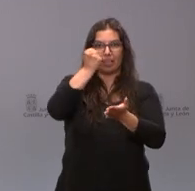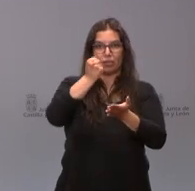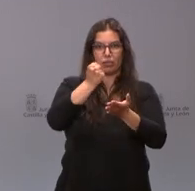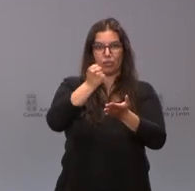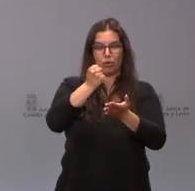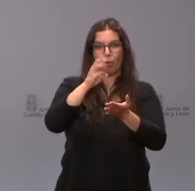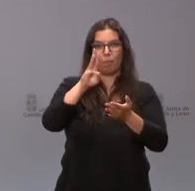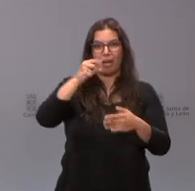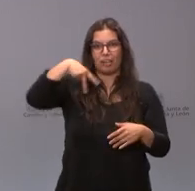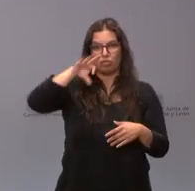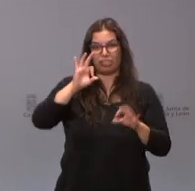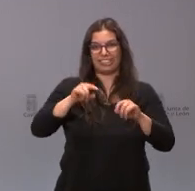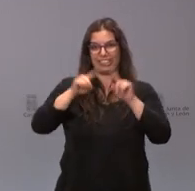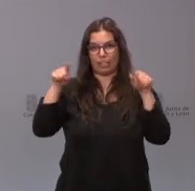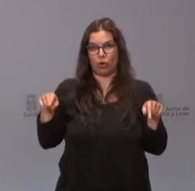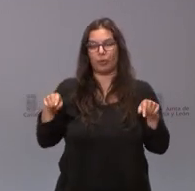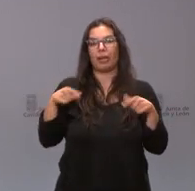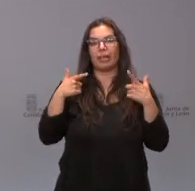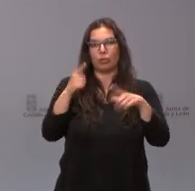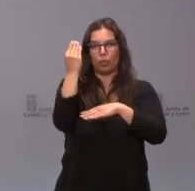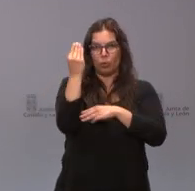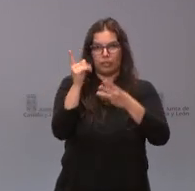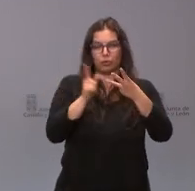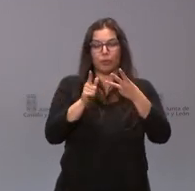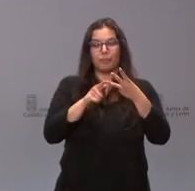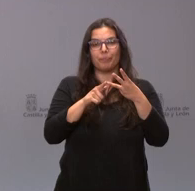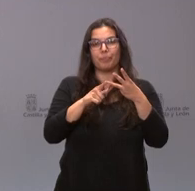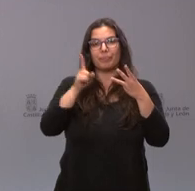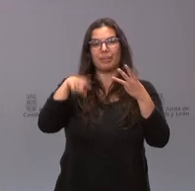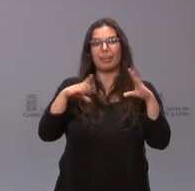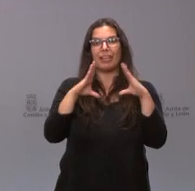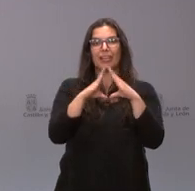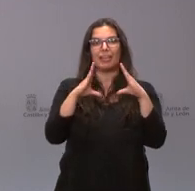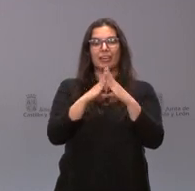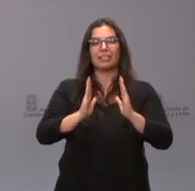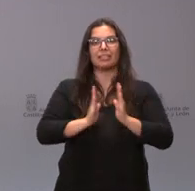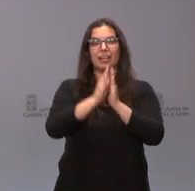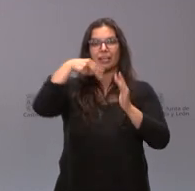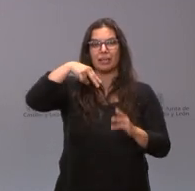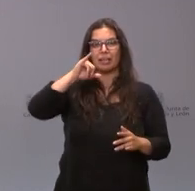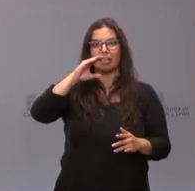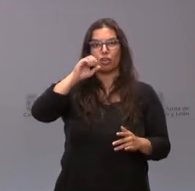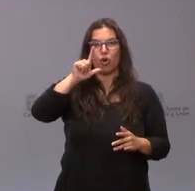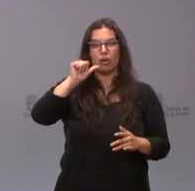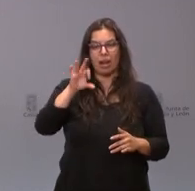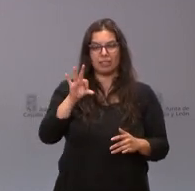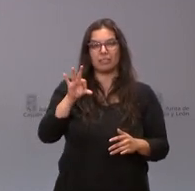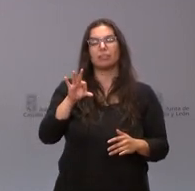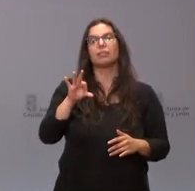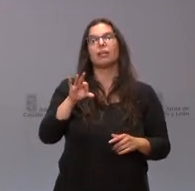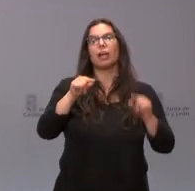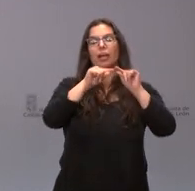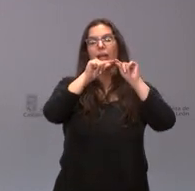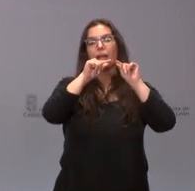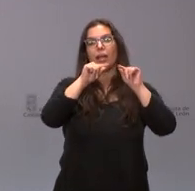en Segovia, con categoría de monumento y la Iglesia de San Nicolás, en Castro Verde de Campos, Zamora,